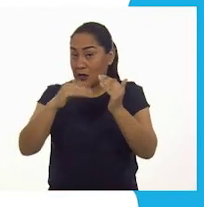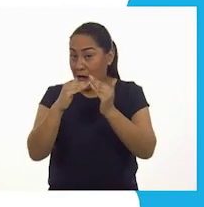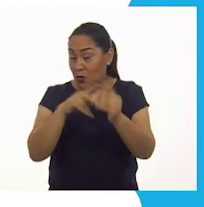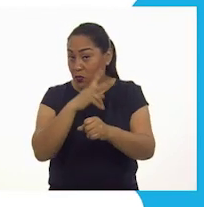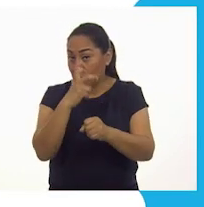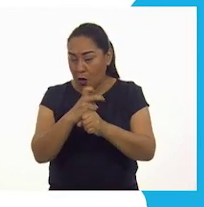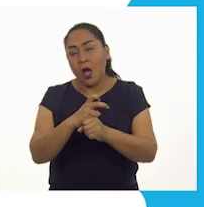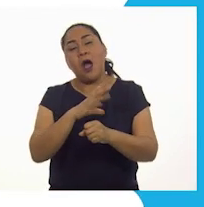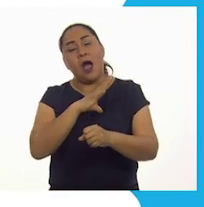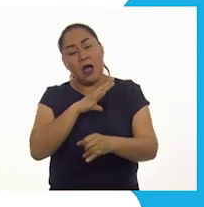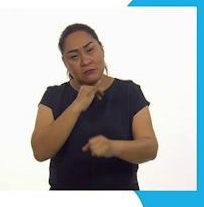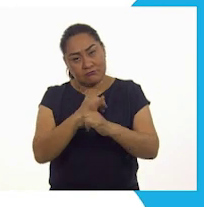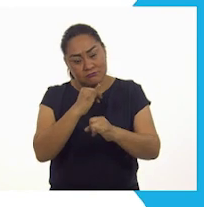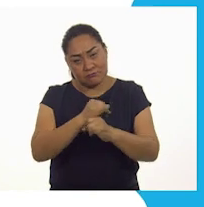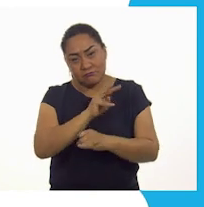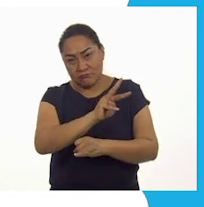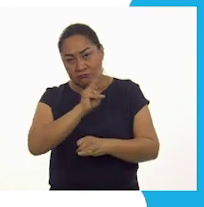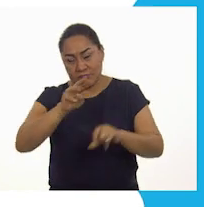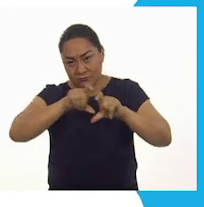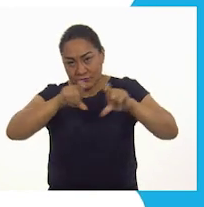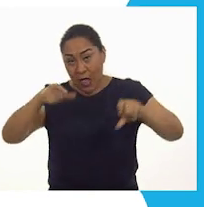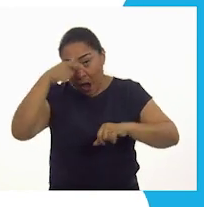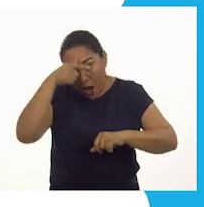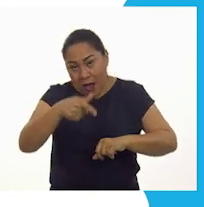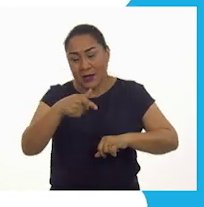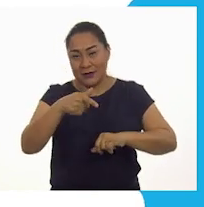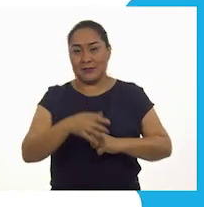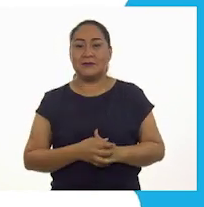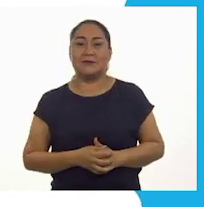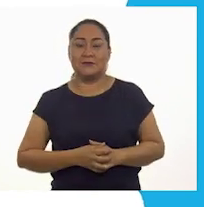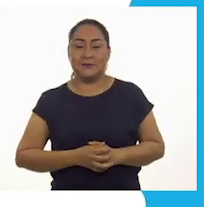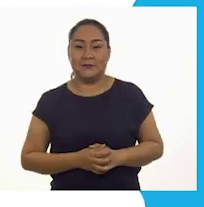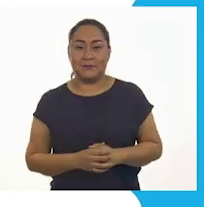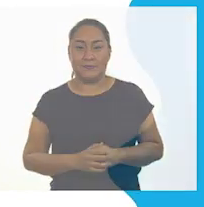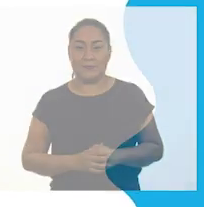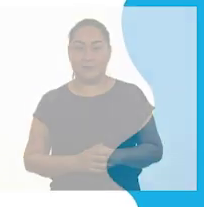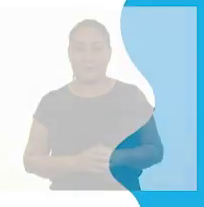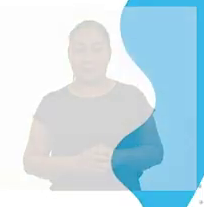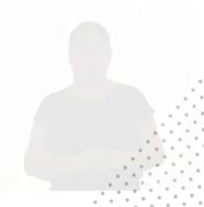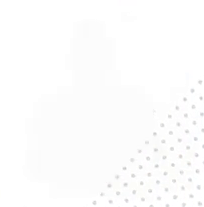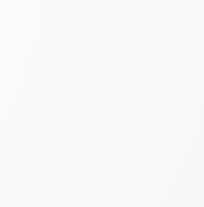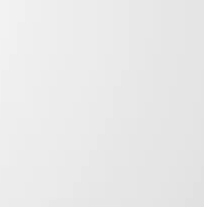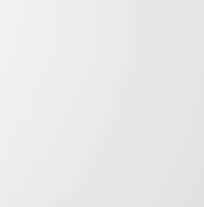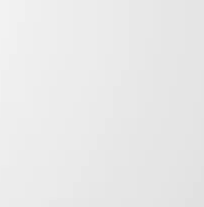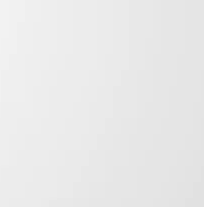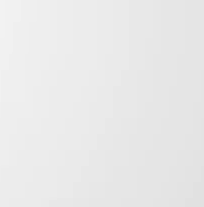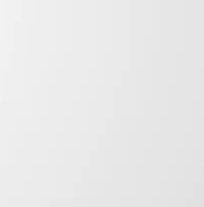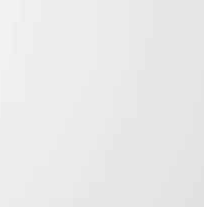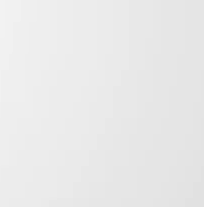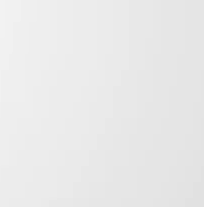encontrar en la siguiente liga, aprendeencasa.cep.gov.mx. ¡Gracias!